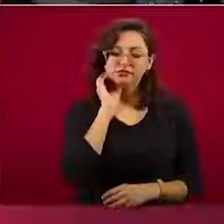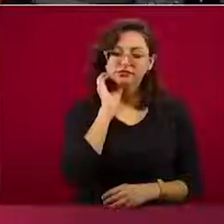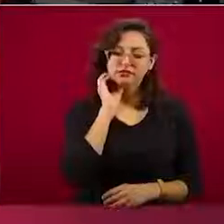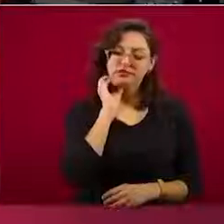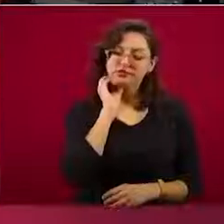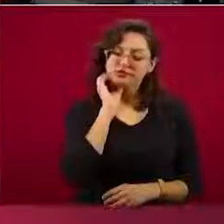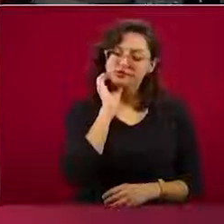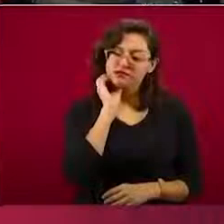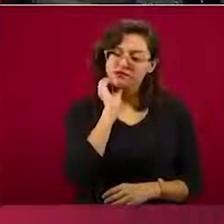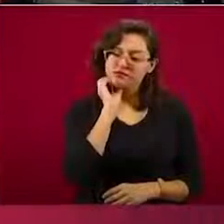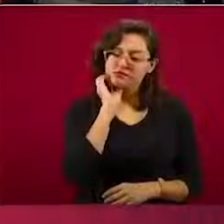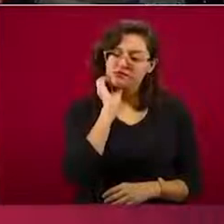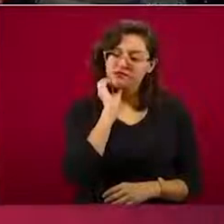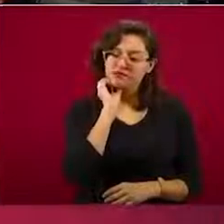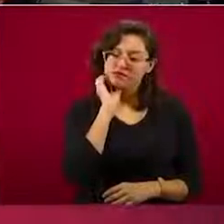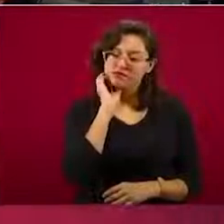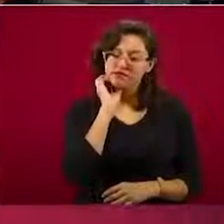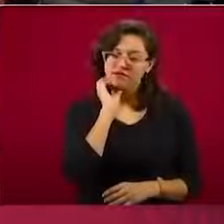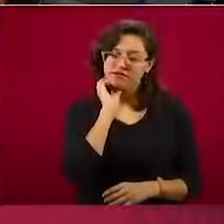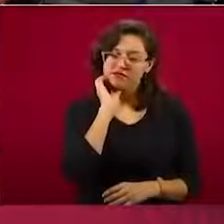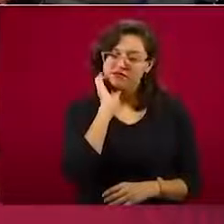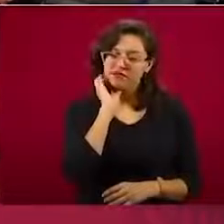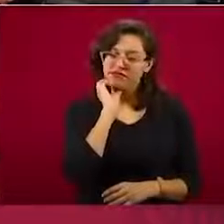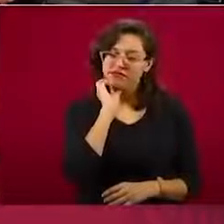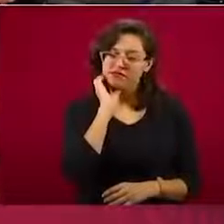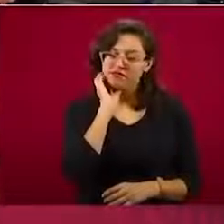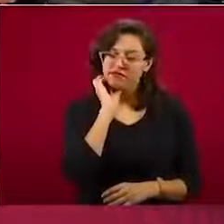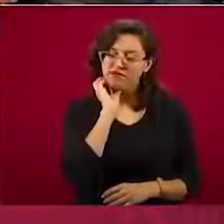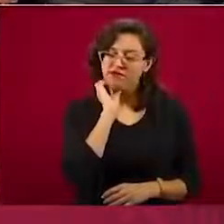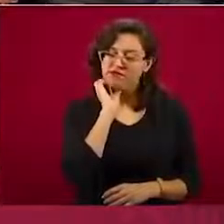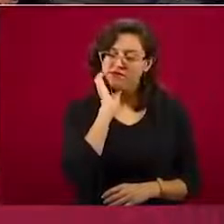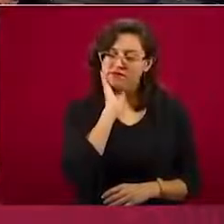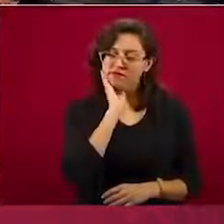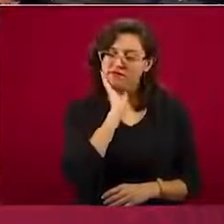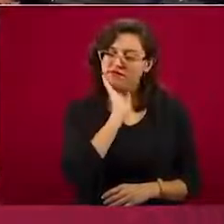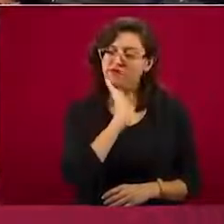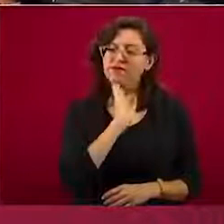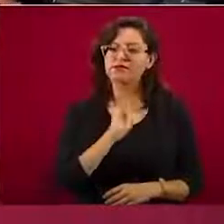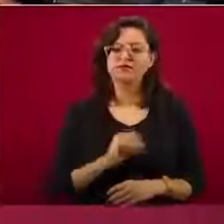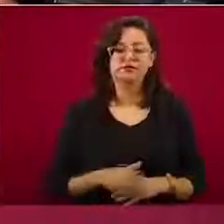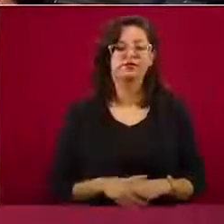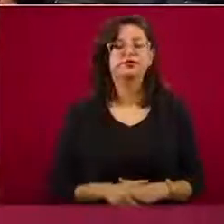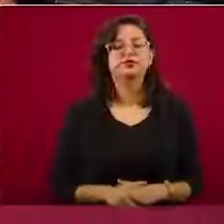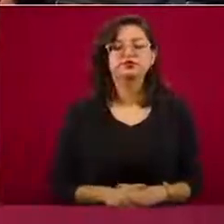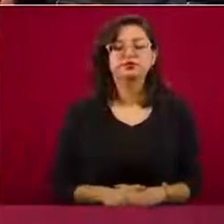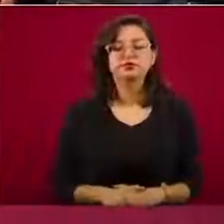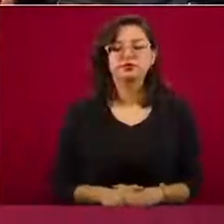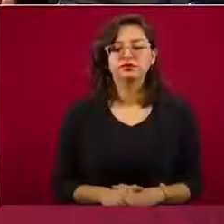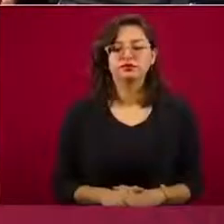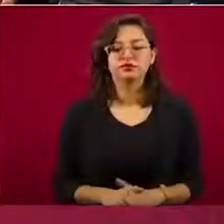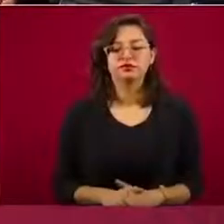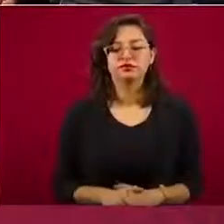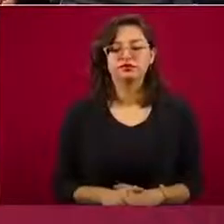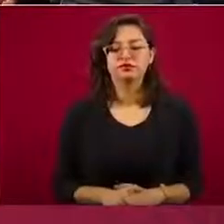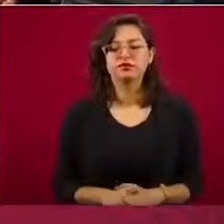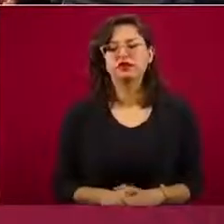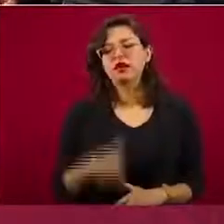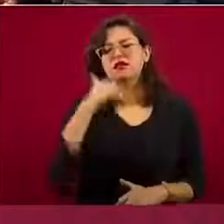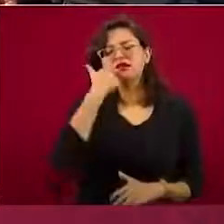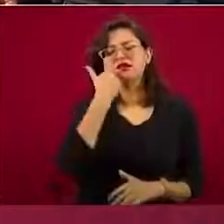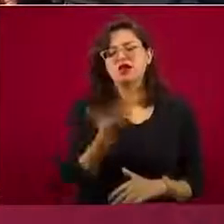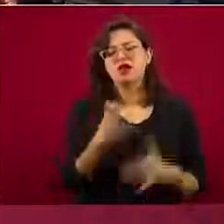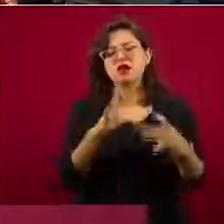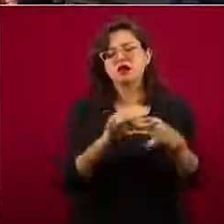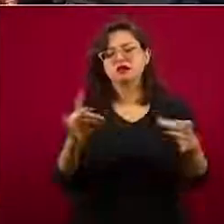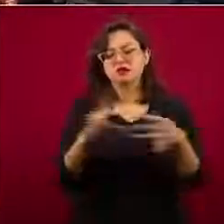Aquí aprovechar para subrayar. Primero, que estamos